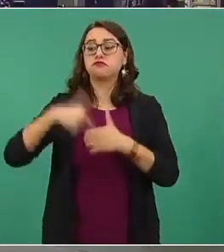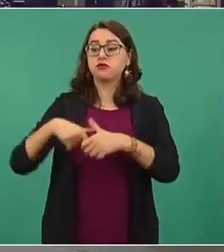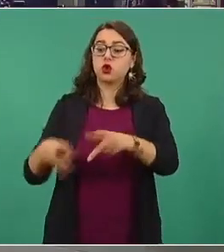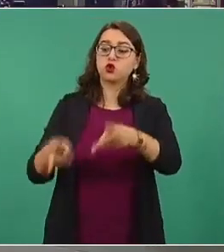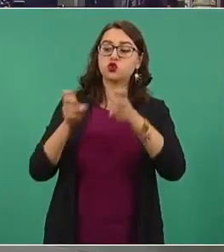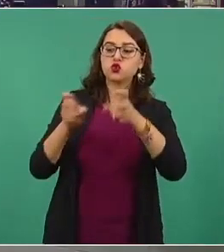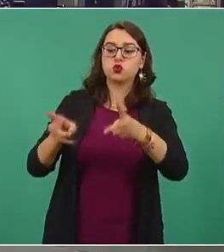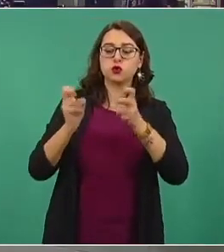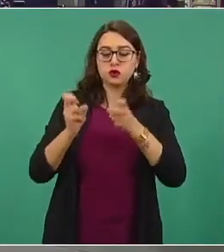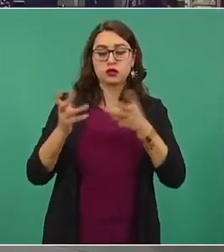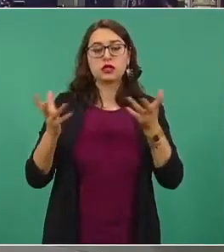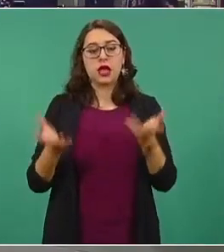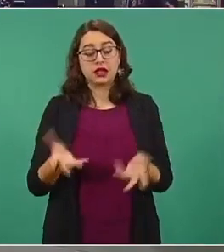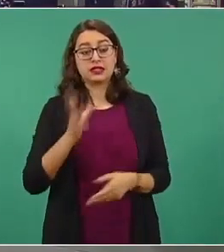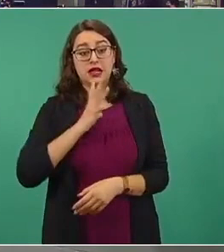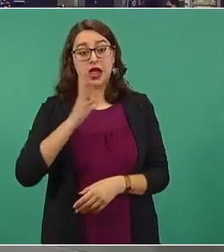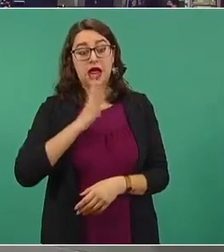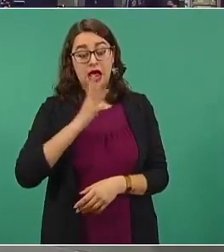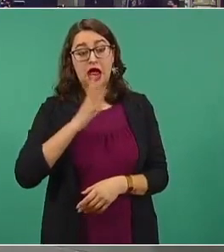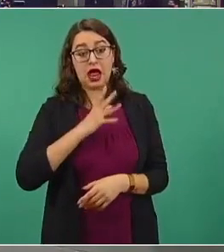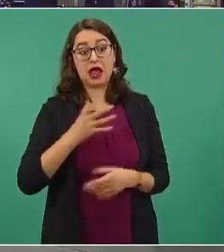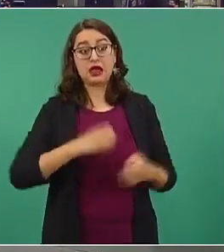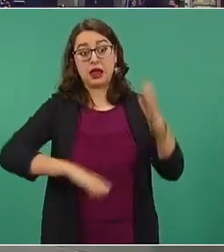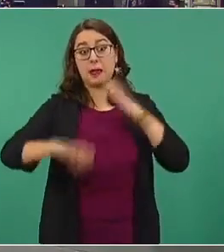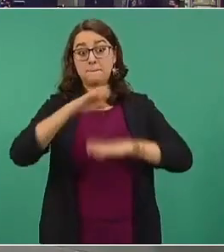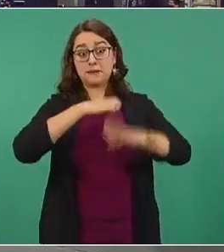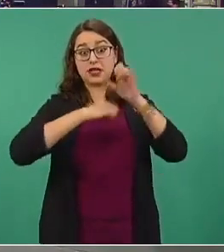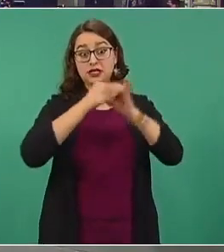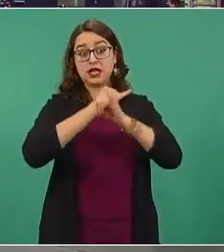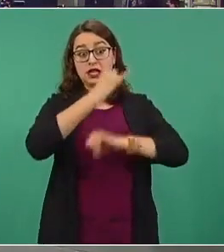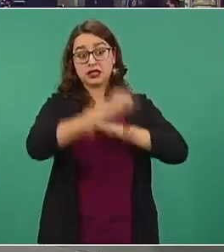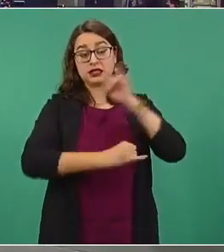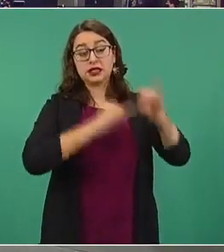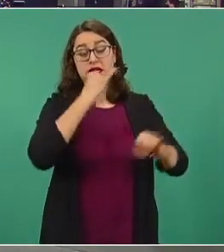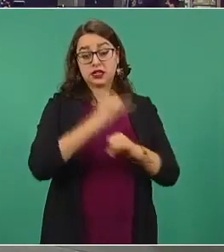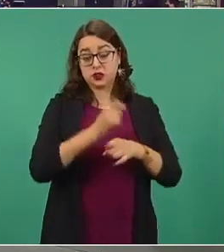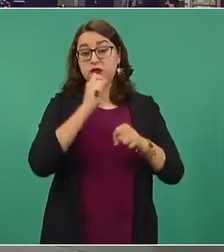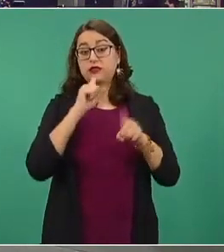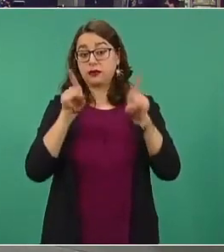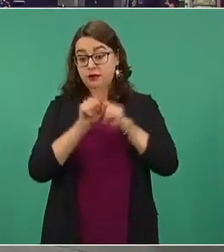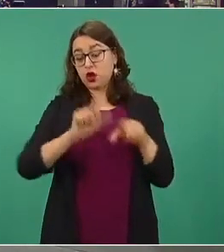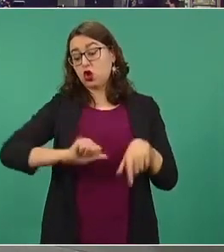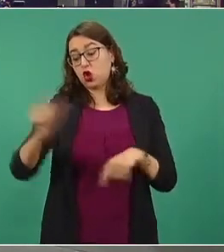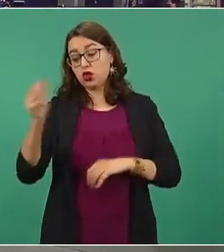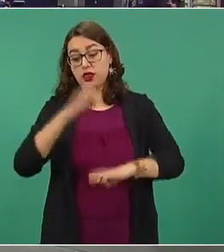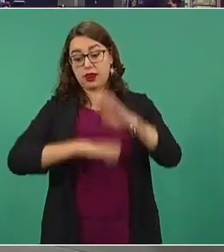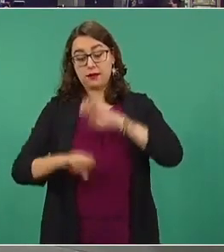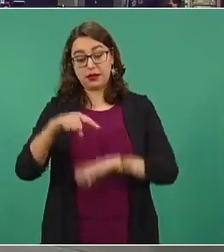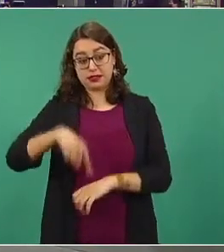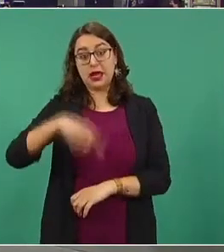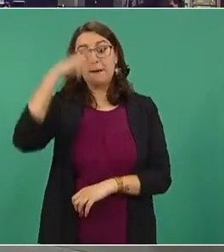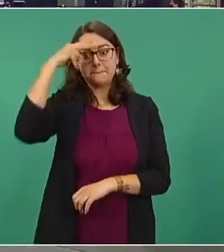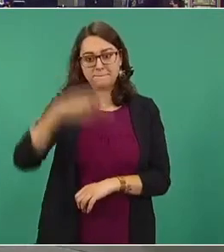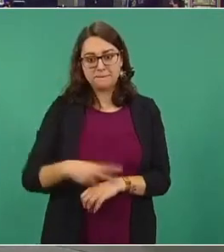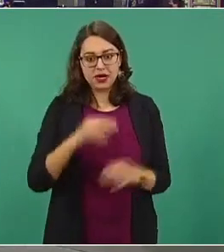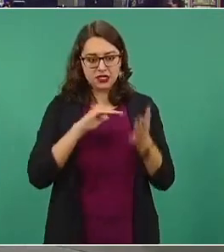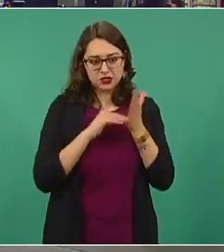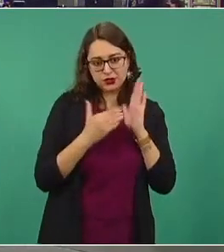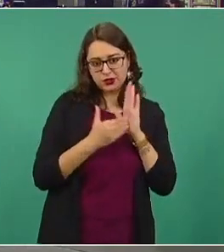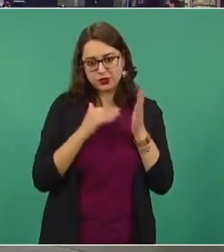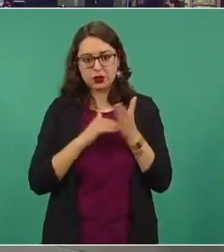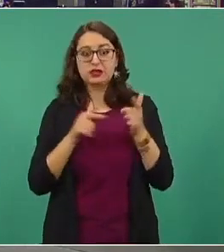investigan a la transnacional Trafigura y a la empresa mexicana impulsora de productos sustentables por